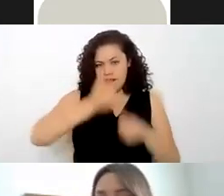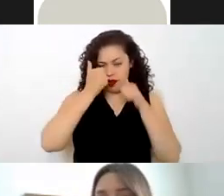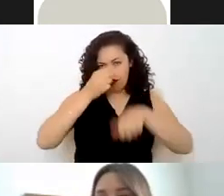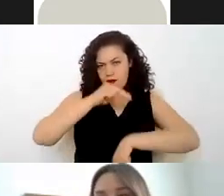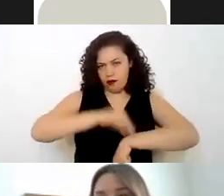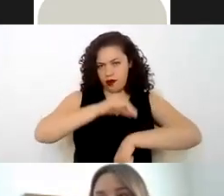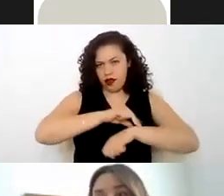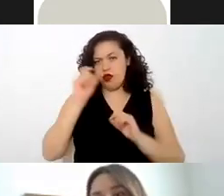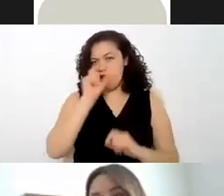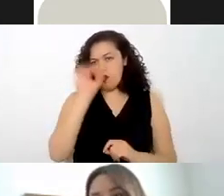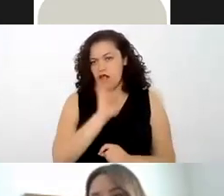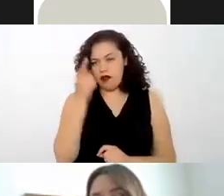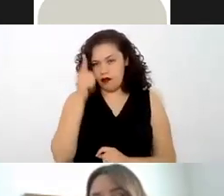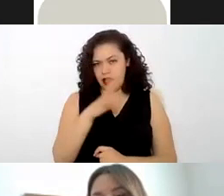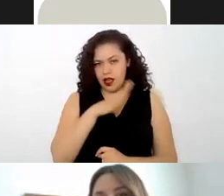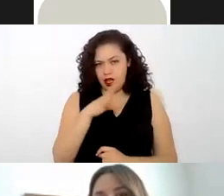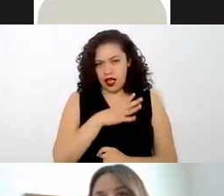caso proporcionarles